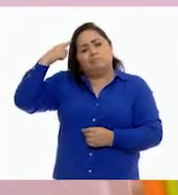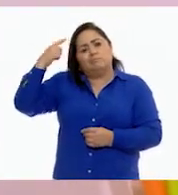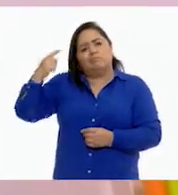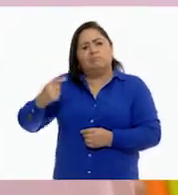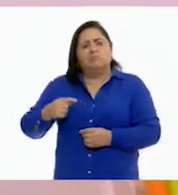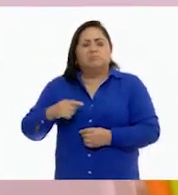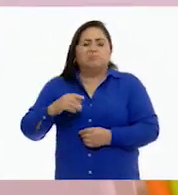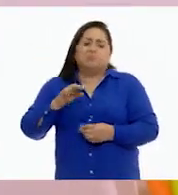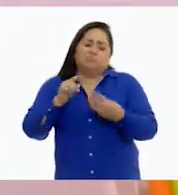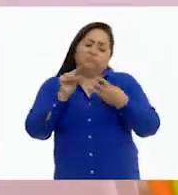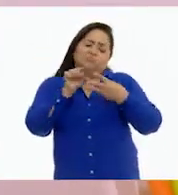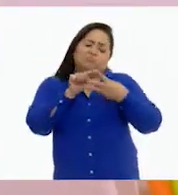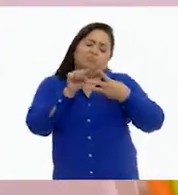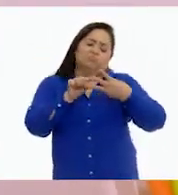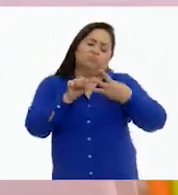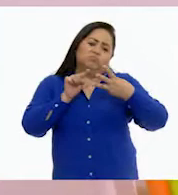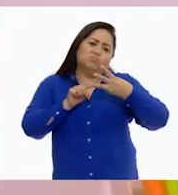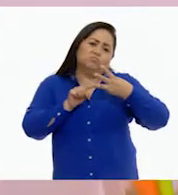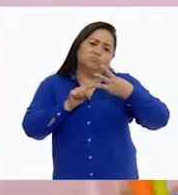posibles opciones.